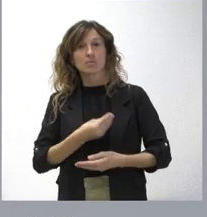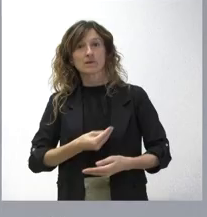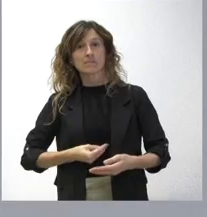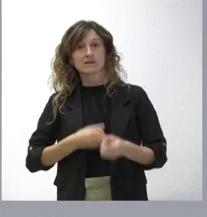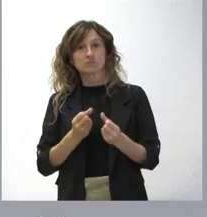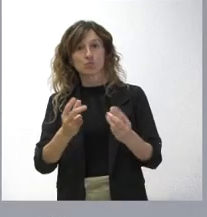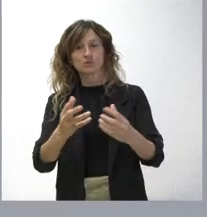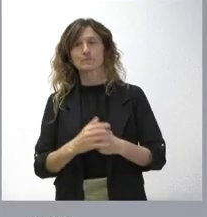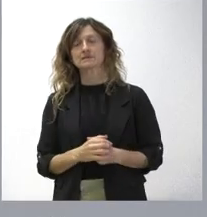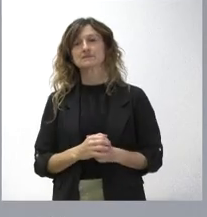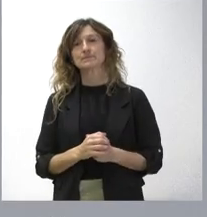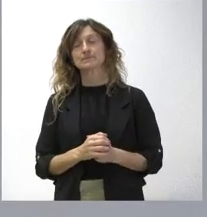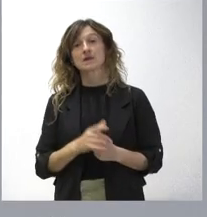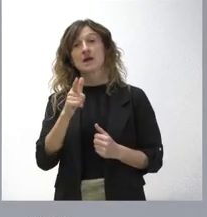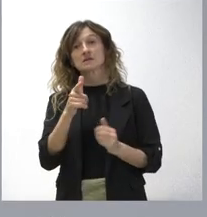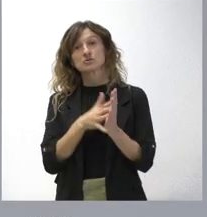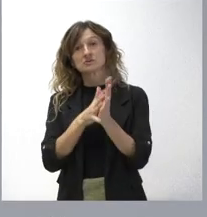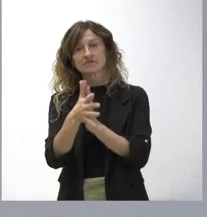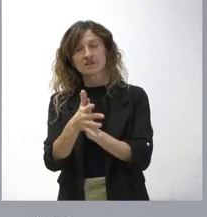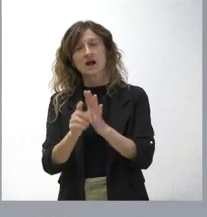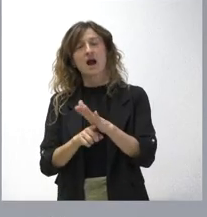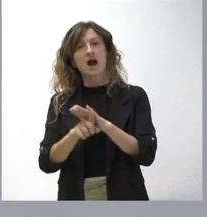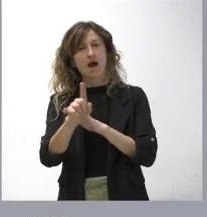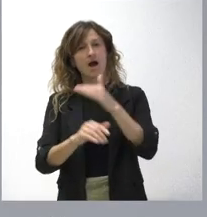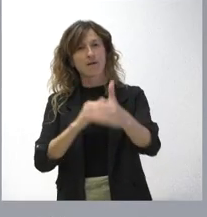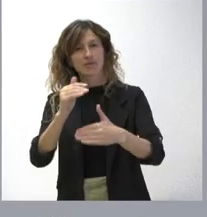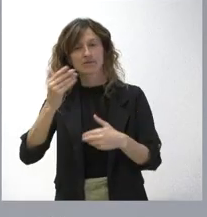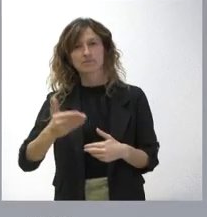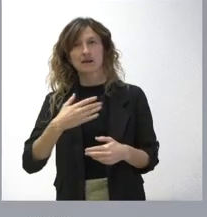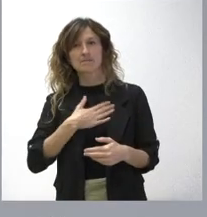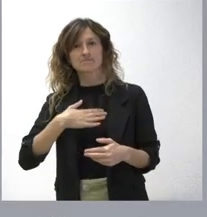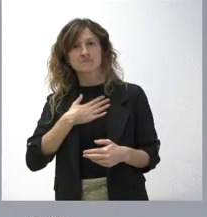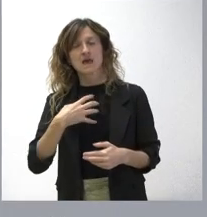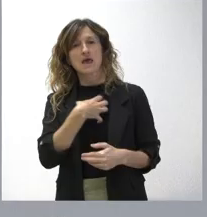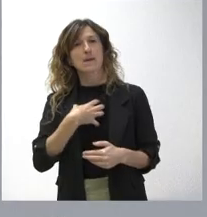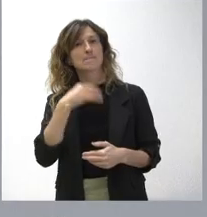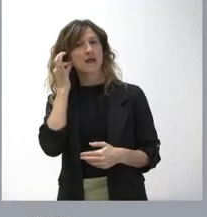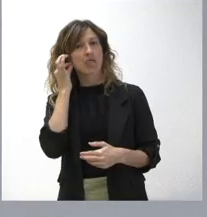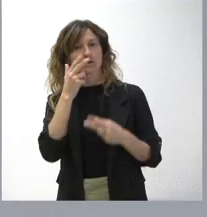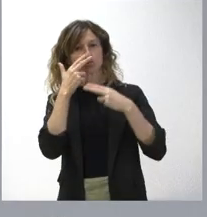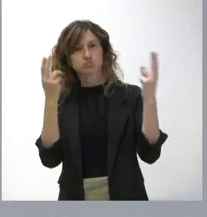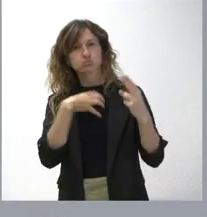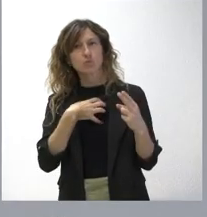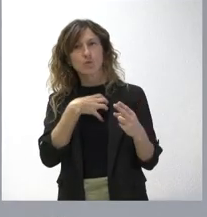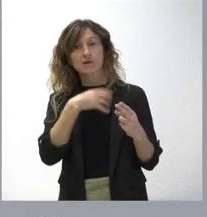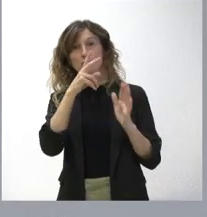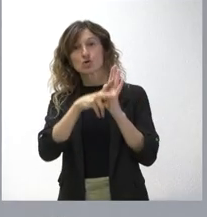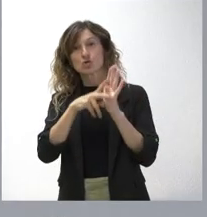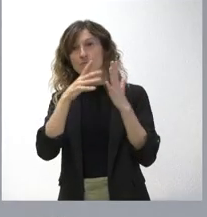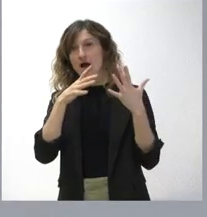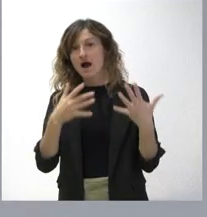Esto supone un importante avance para el bienestar de estas empleadas públicas que, con la normativa actual,